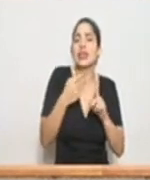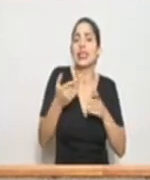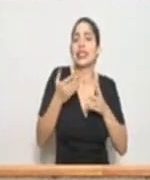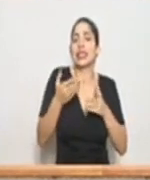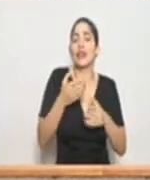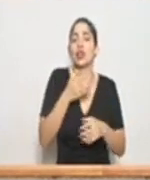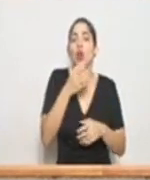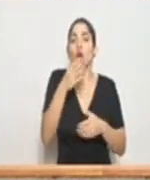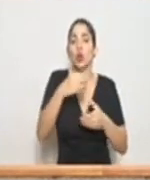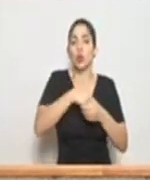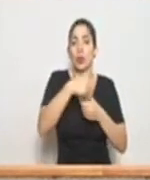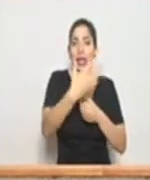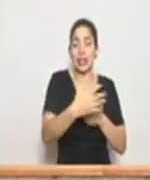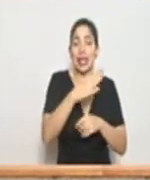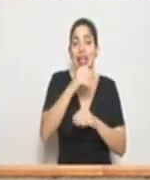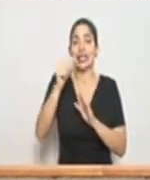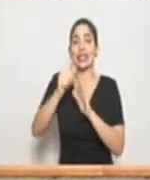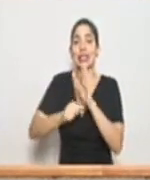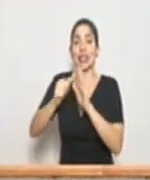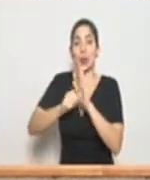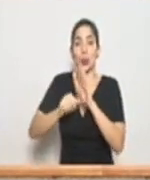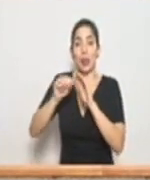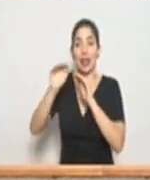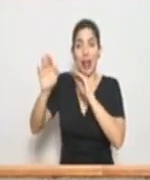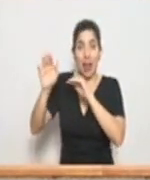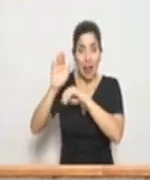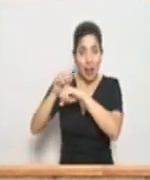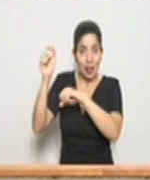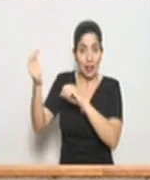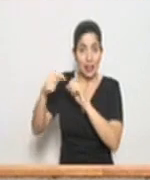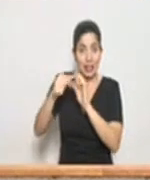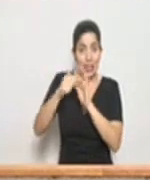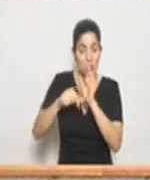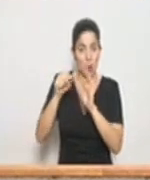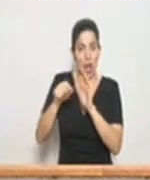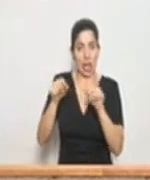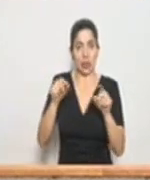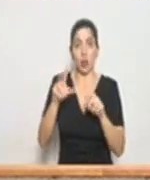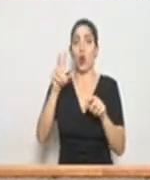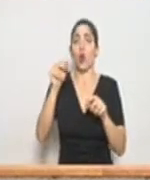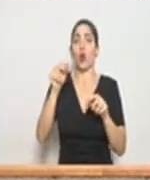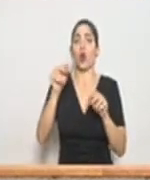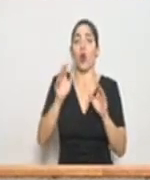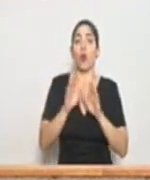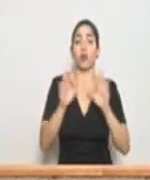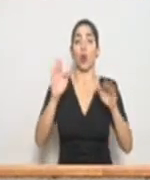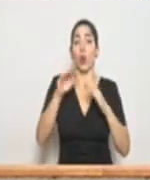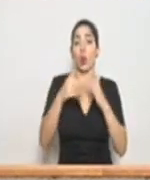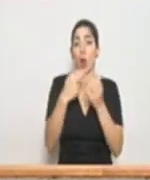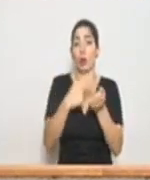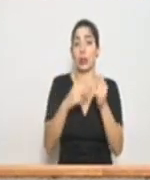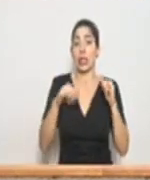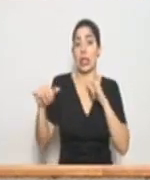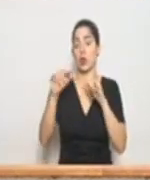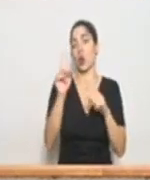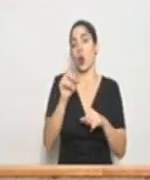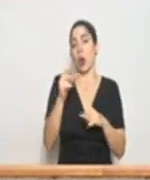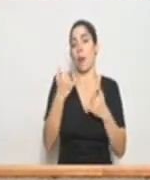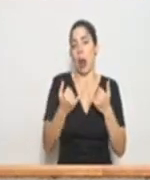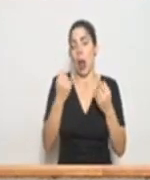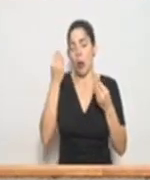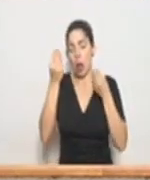consulta externa y cirugías selectivas. No van a ser uniformes para todos los hospitales pero se están